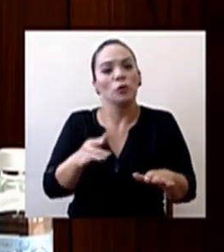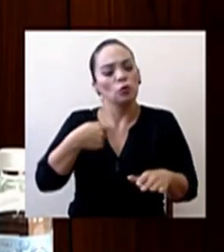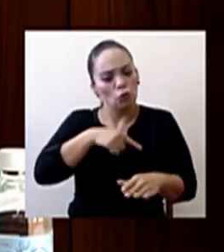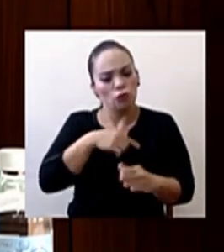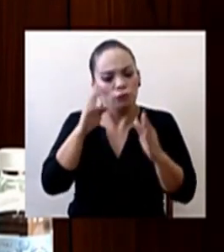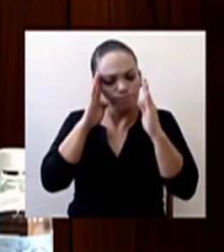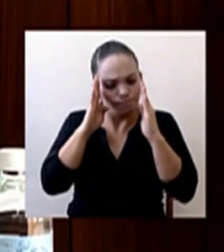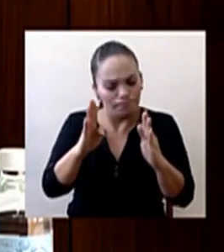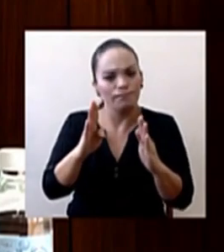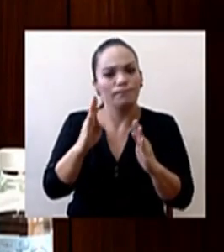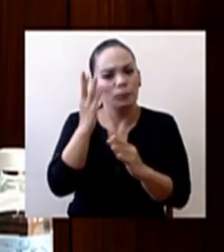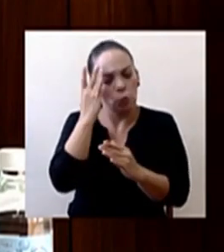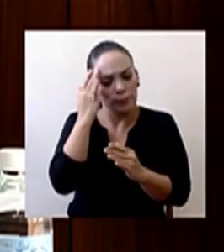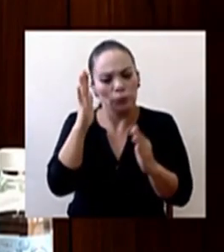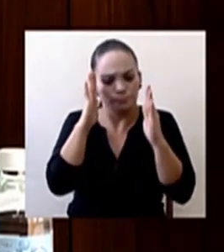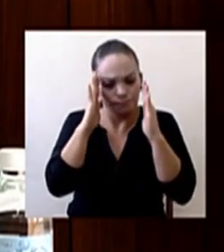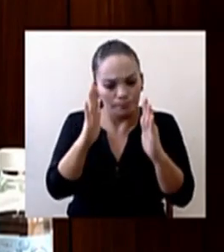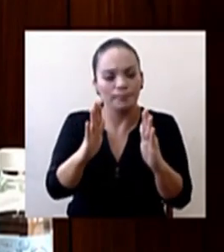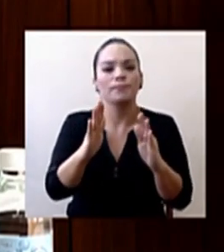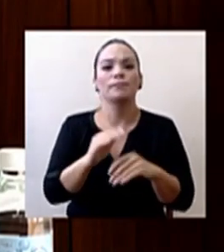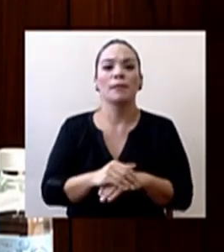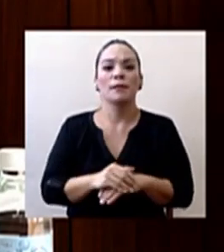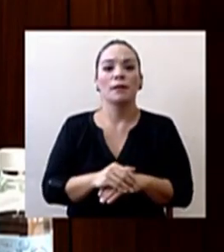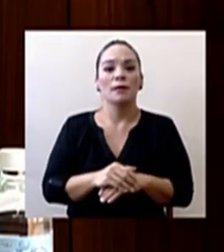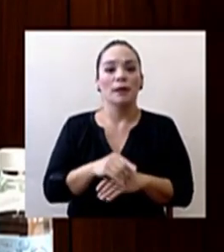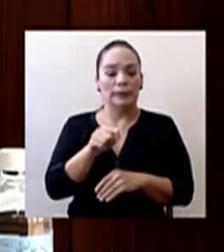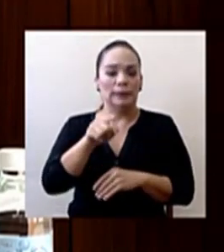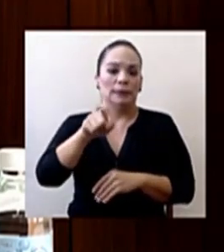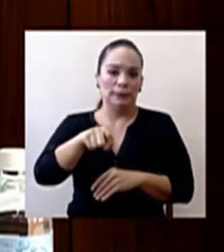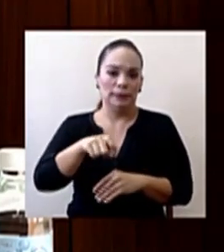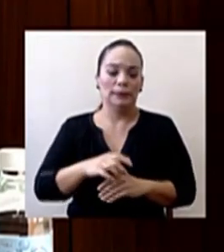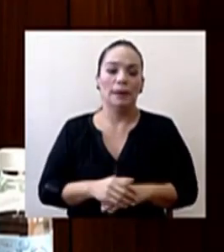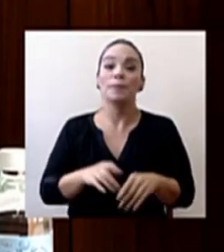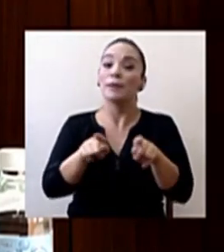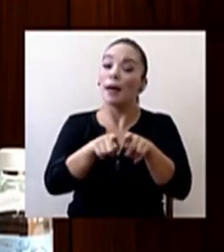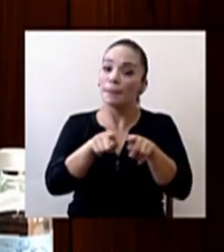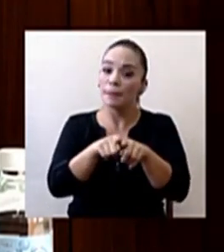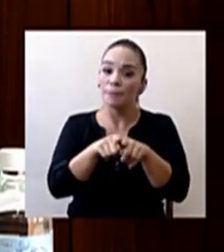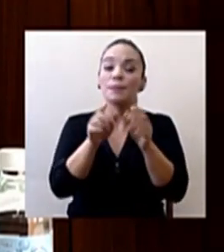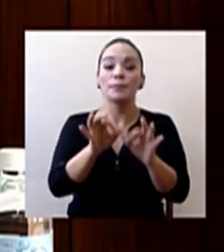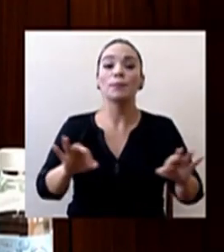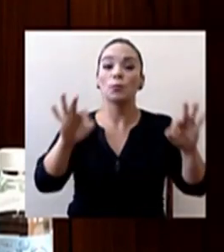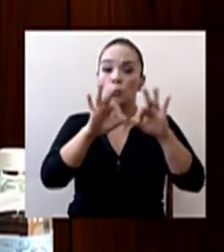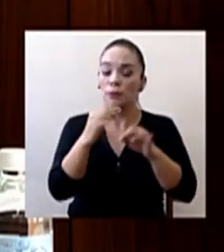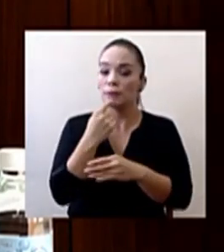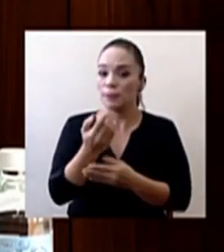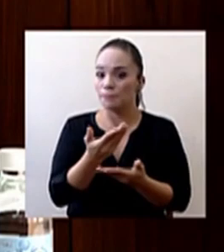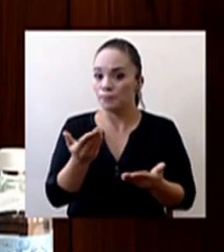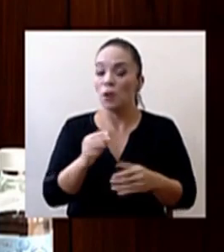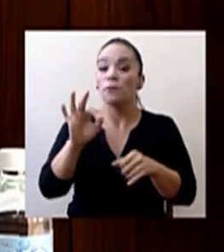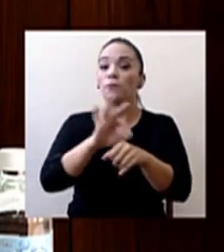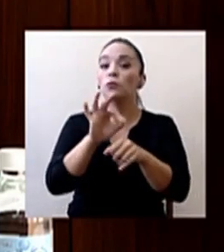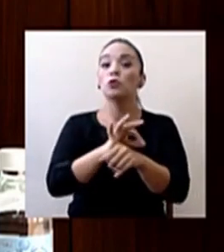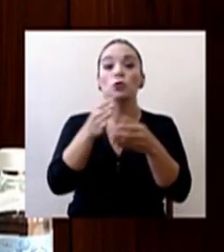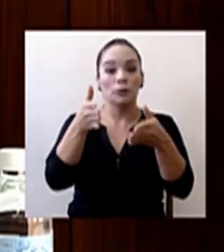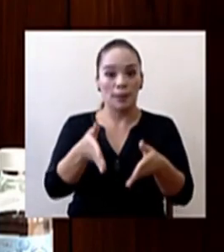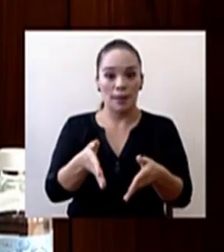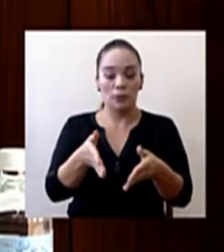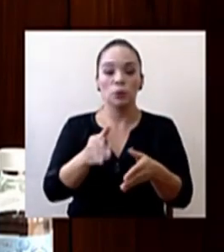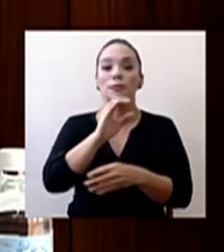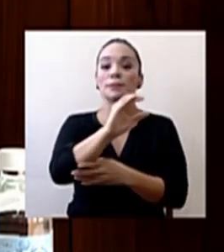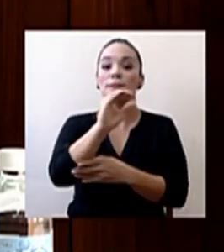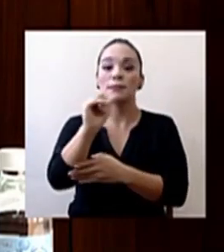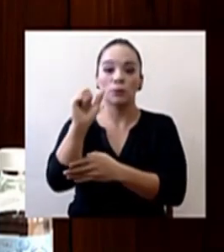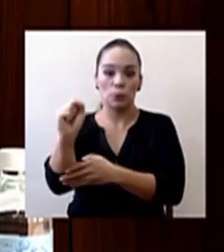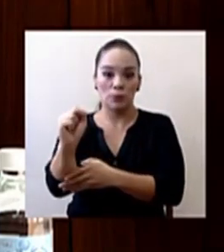nuestra de abordar esta necesidad. Pero también resaltar que los funcionarios de la